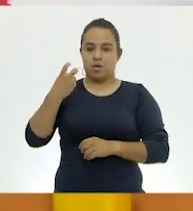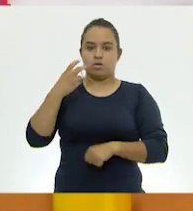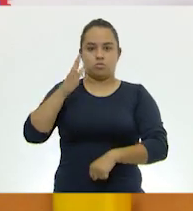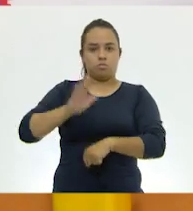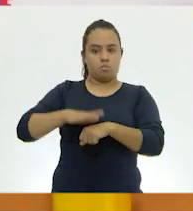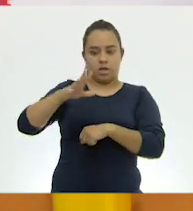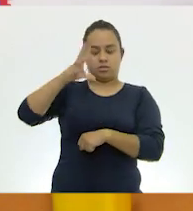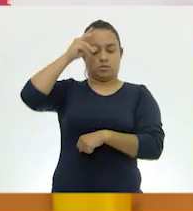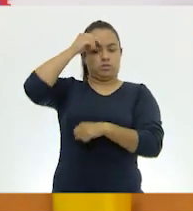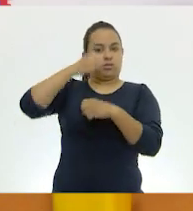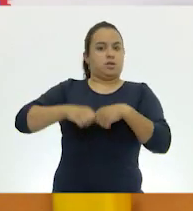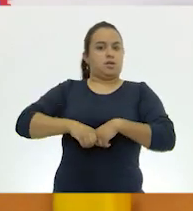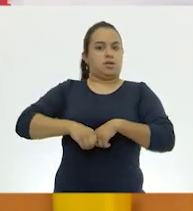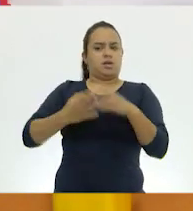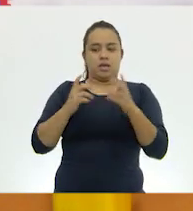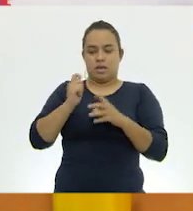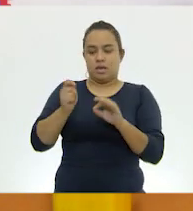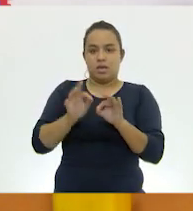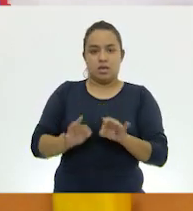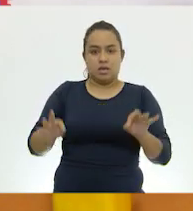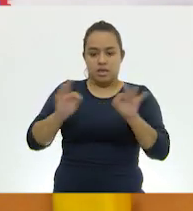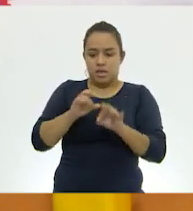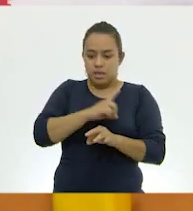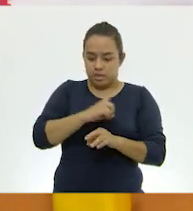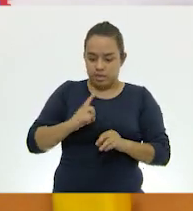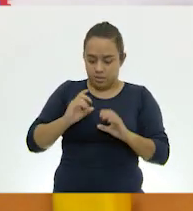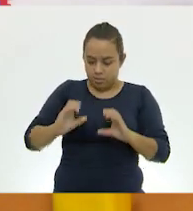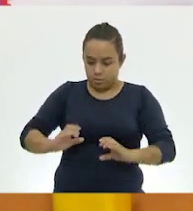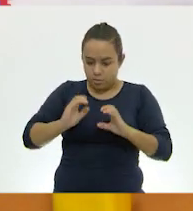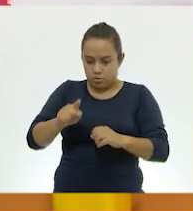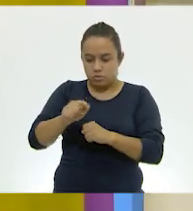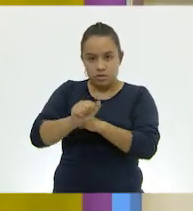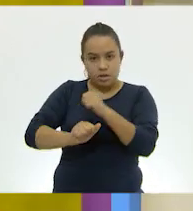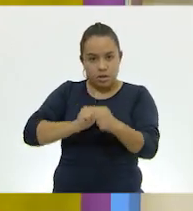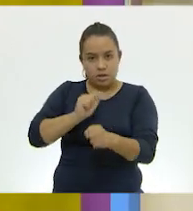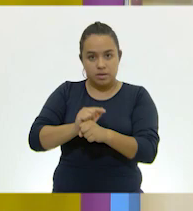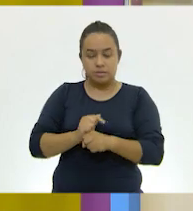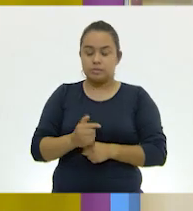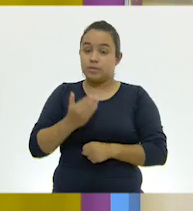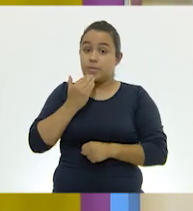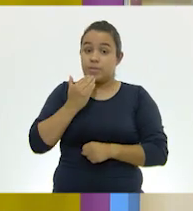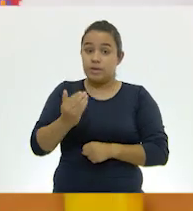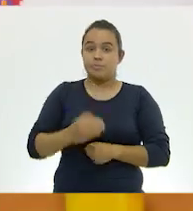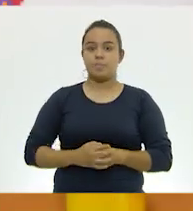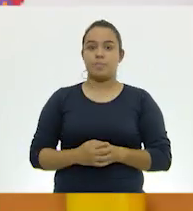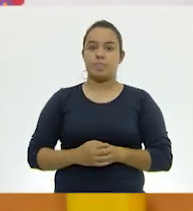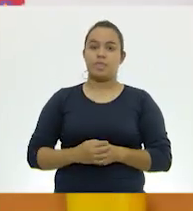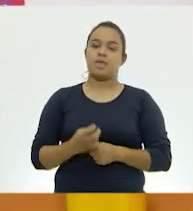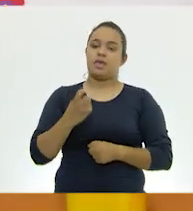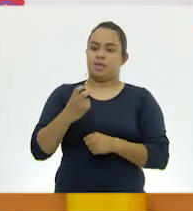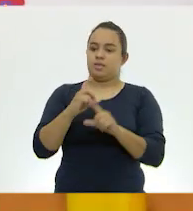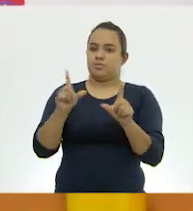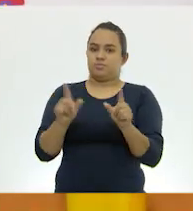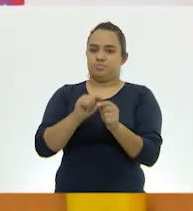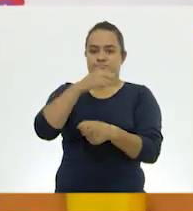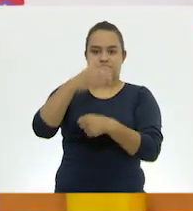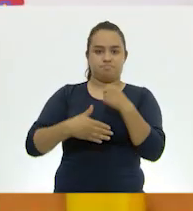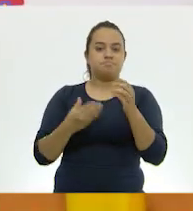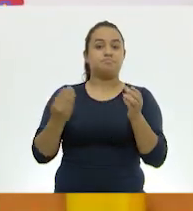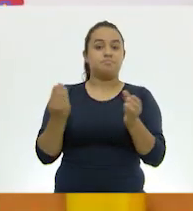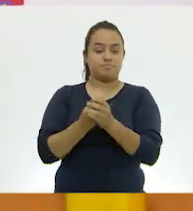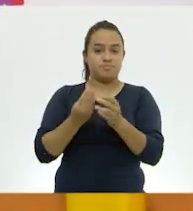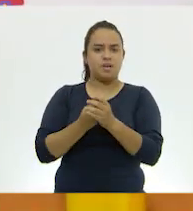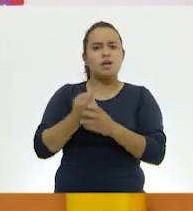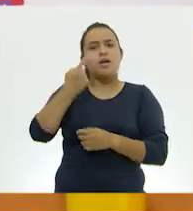todavía más claro qué importante es que cuidemos a esta especie. Muy bien, pues creo que con eso podemos terminar con la clase